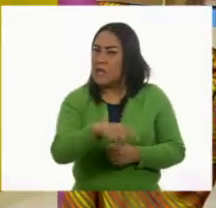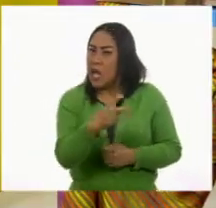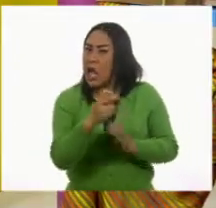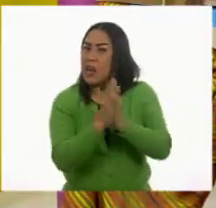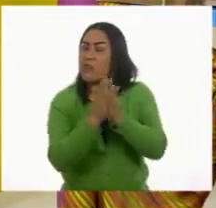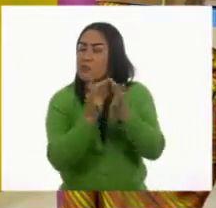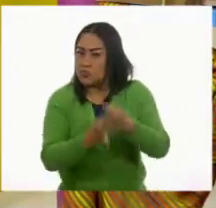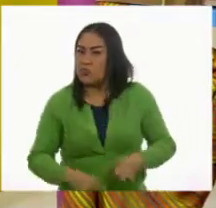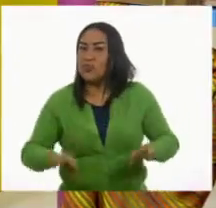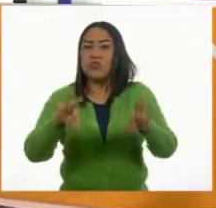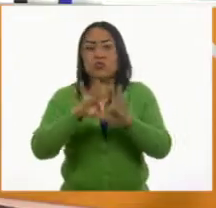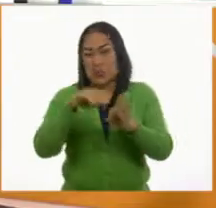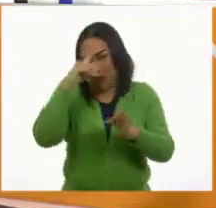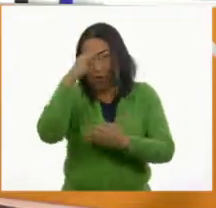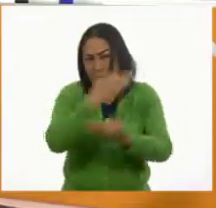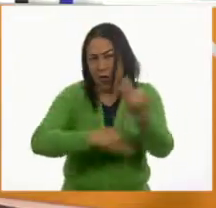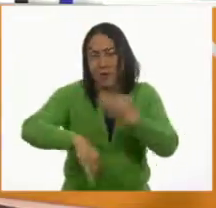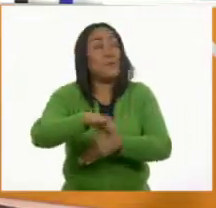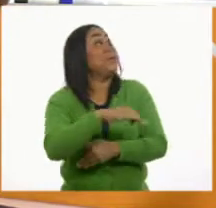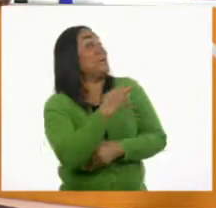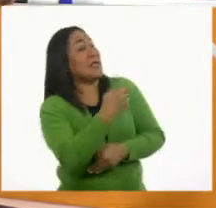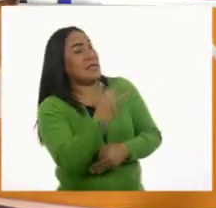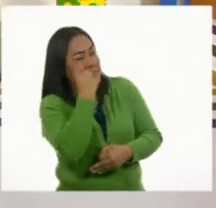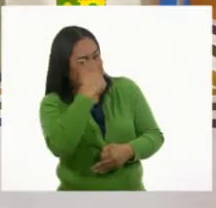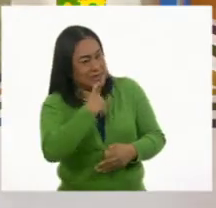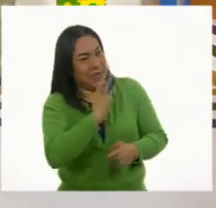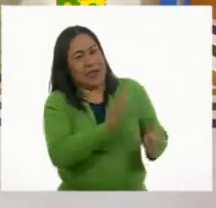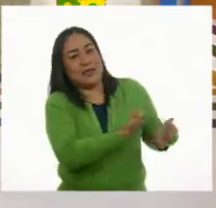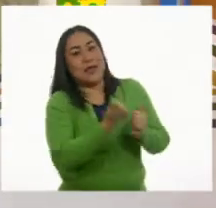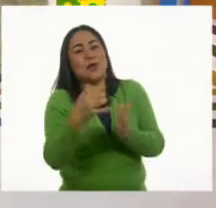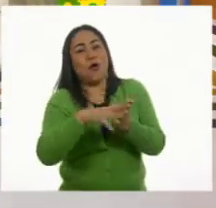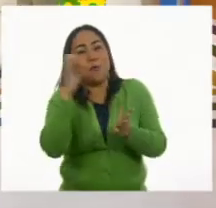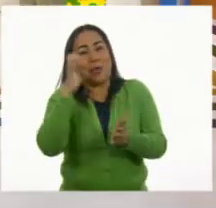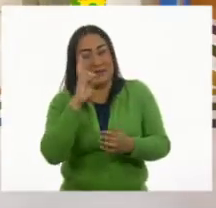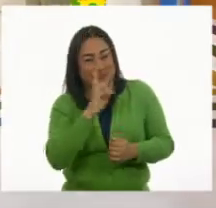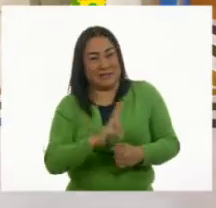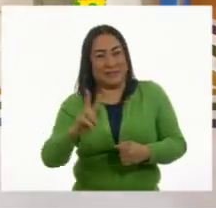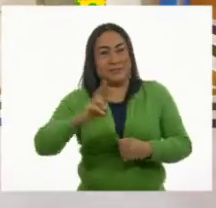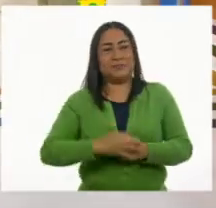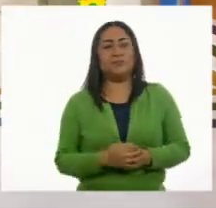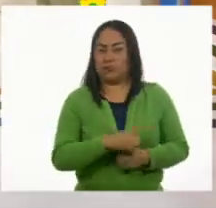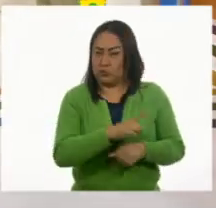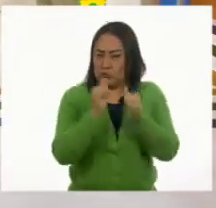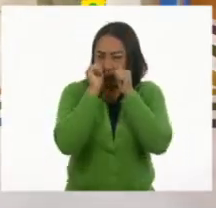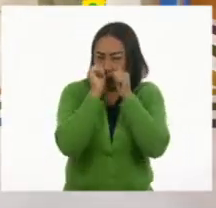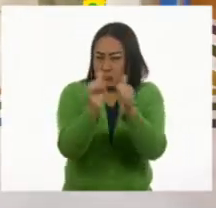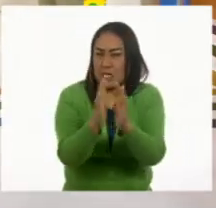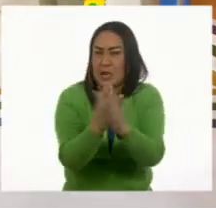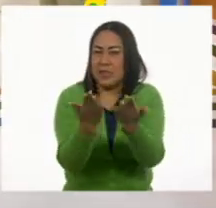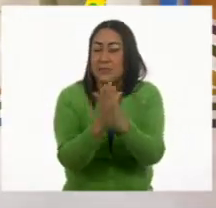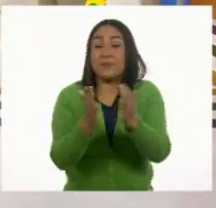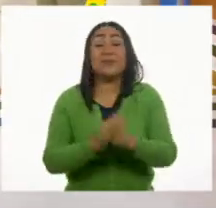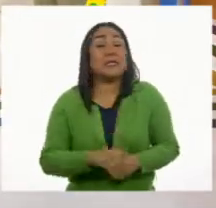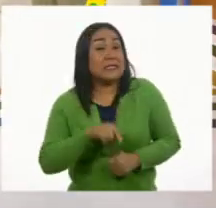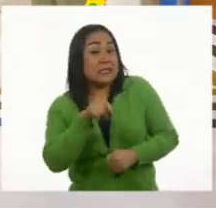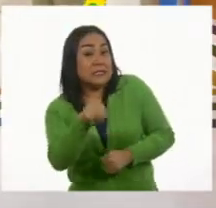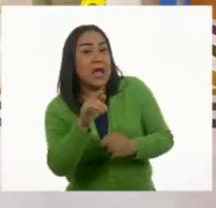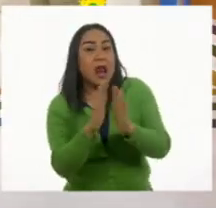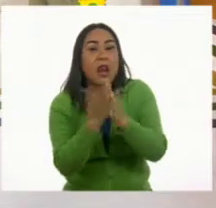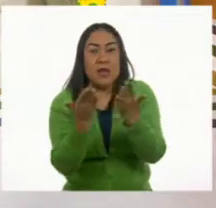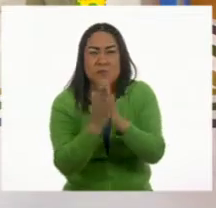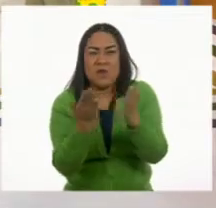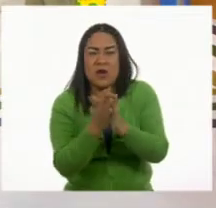todos nosotros. Así es. Y yo tengo aquí una copia. ¿Quieres verla, Pilar? Claro que sí. Observa ese libro. En ese libro están